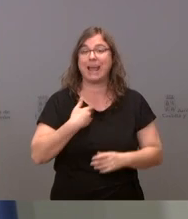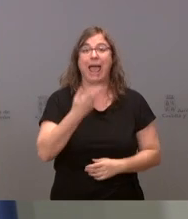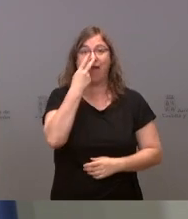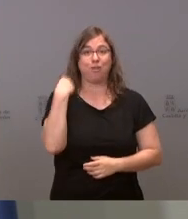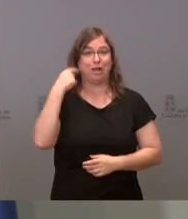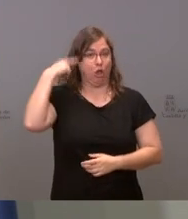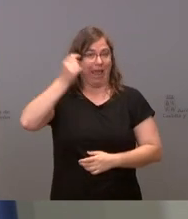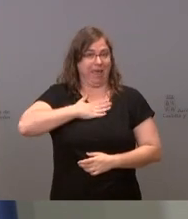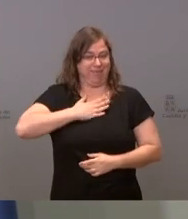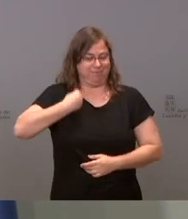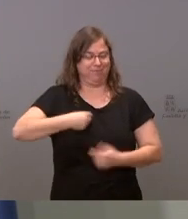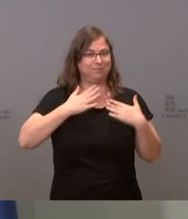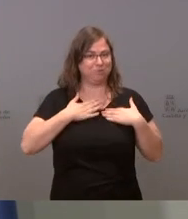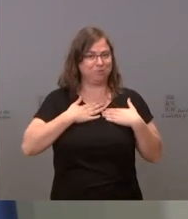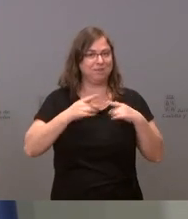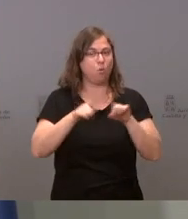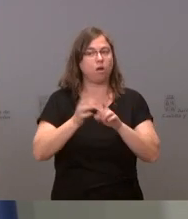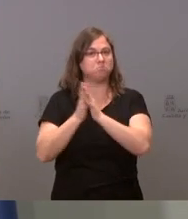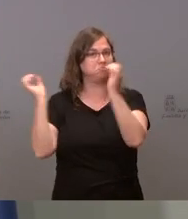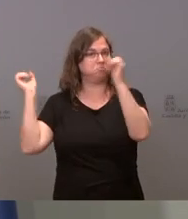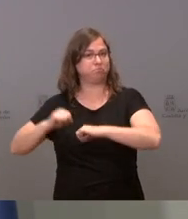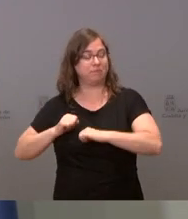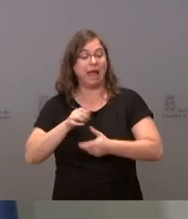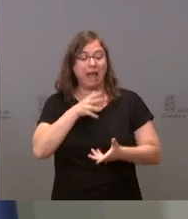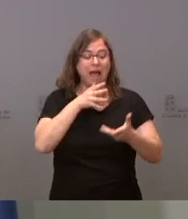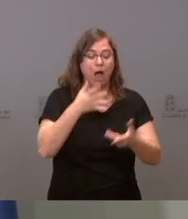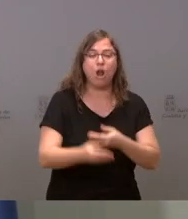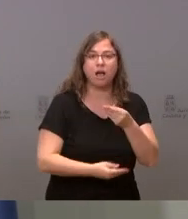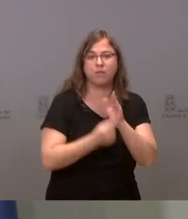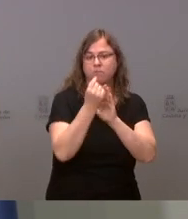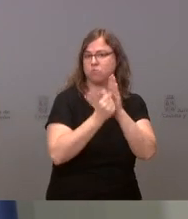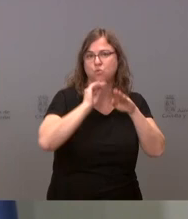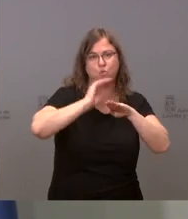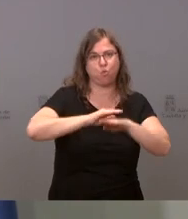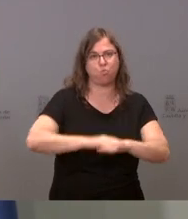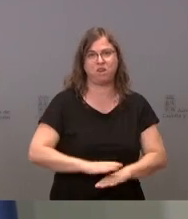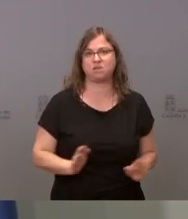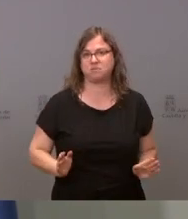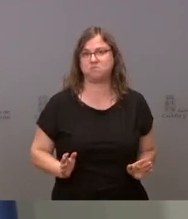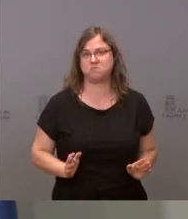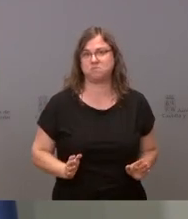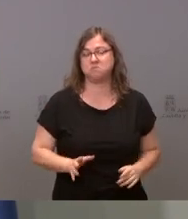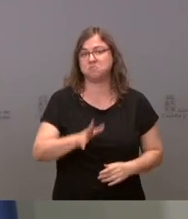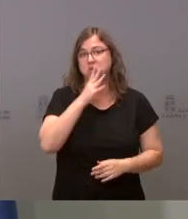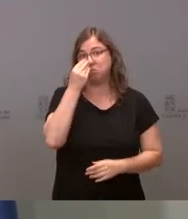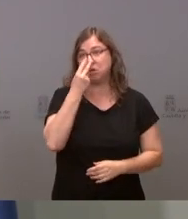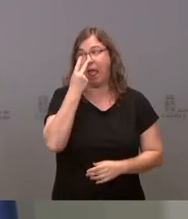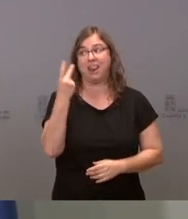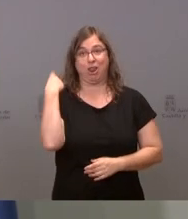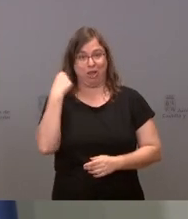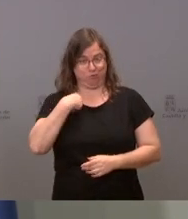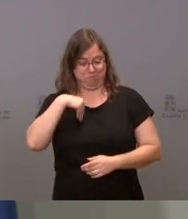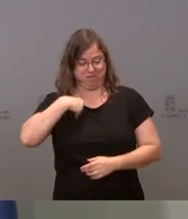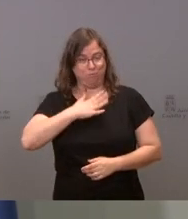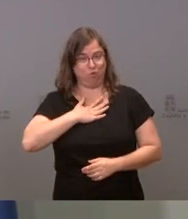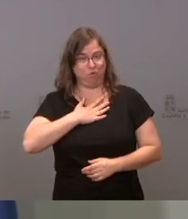años, es el que firmó ese acuerdo. Y lo que estamos haciendo es cumplir ese acuerdo. Por lo tanto, el IGEA de hace dos años y el